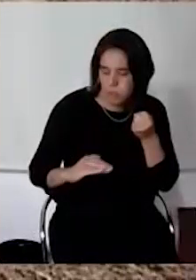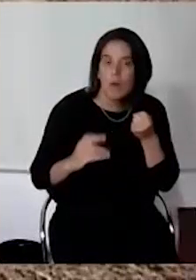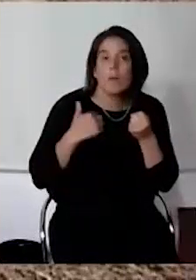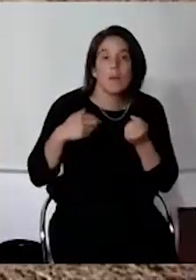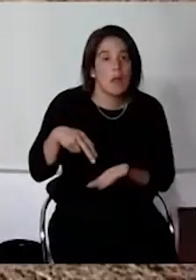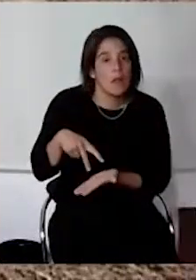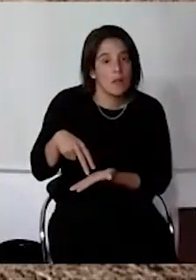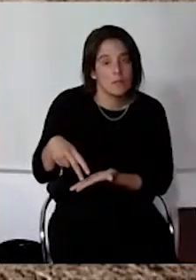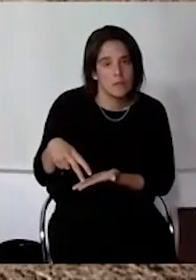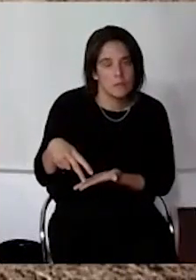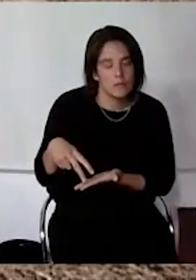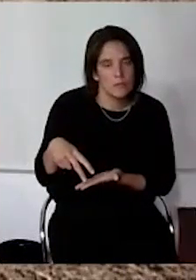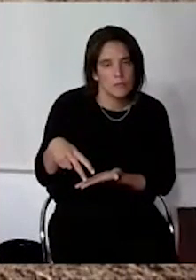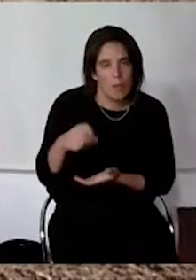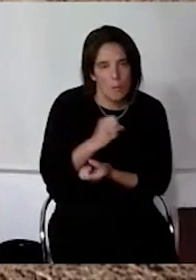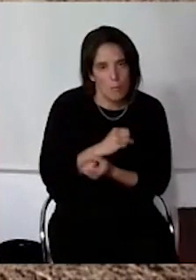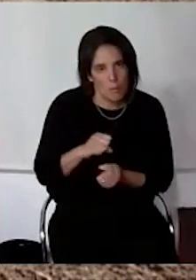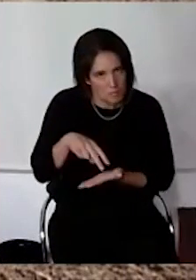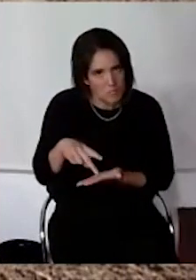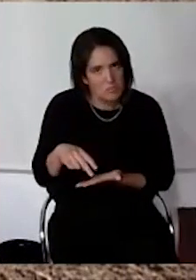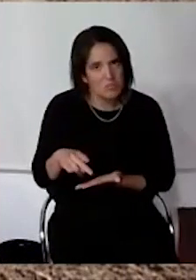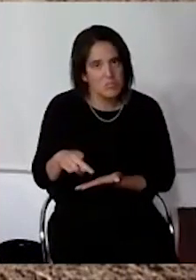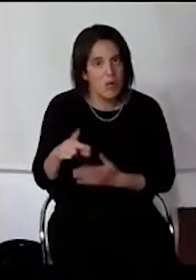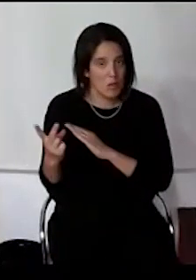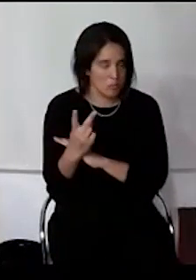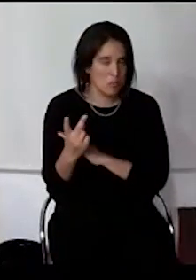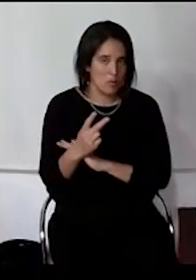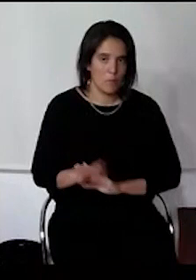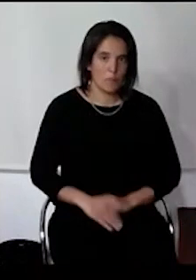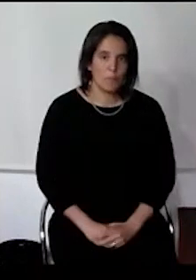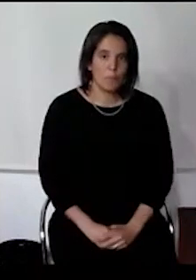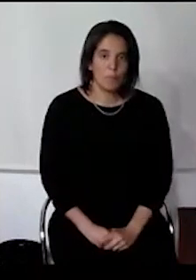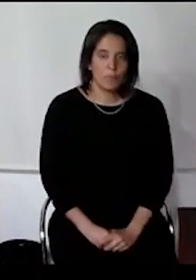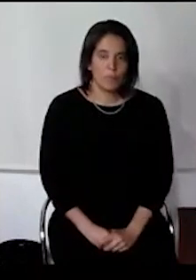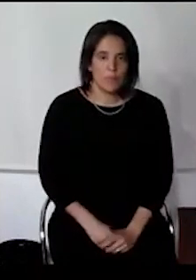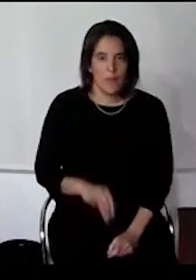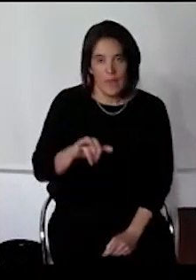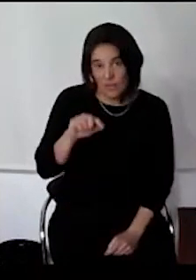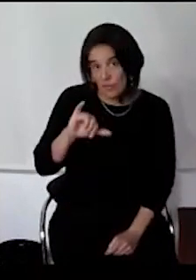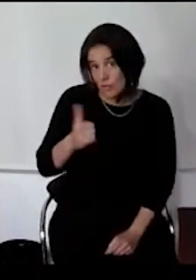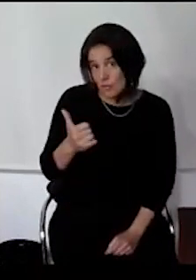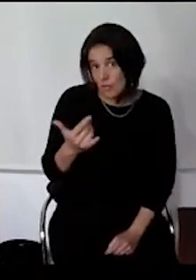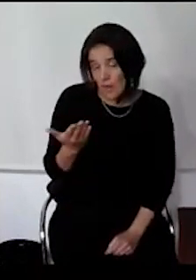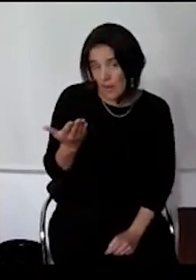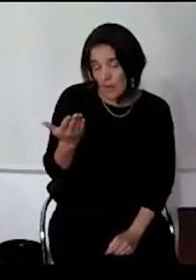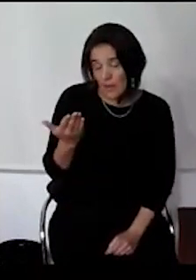pueda transitar con mayor seguridad. Esto ya está en